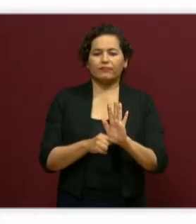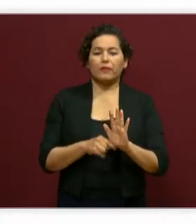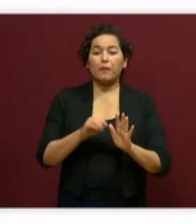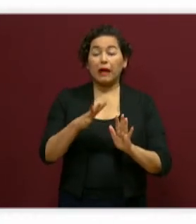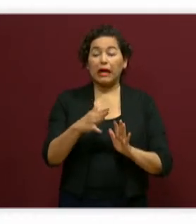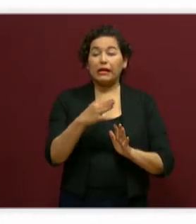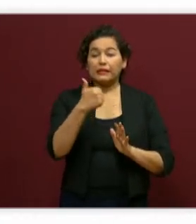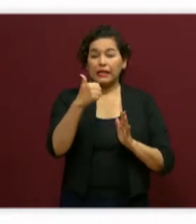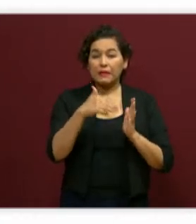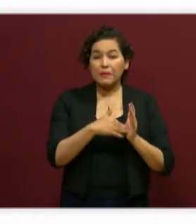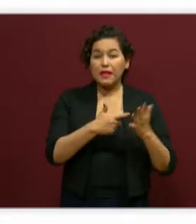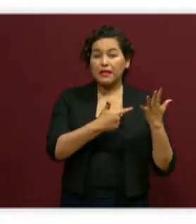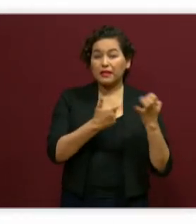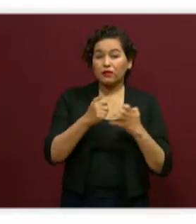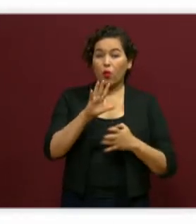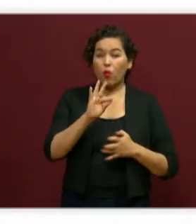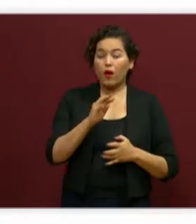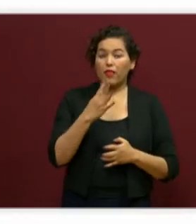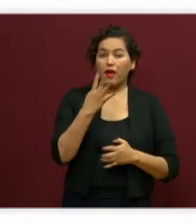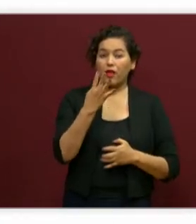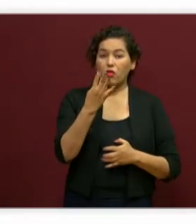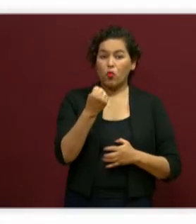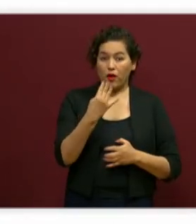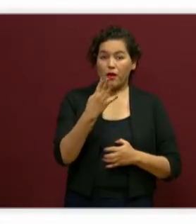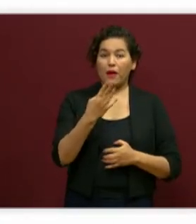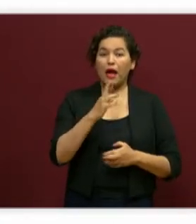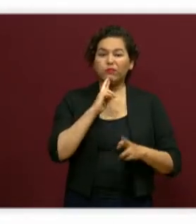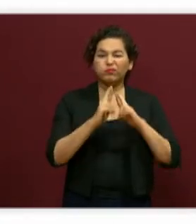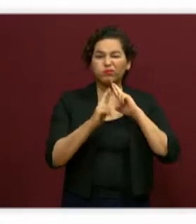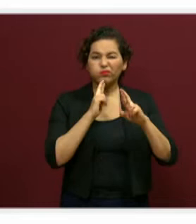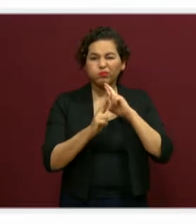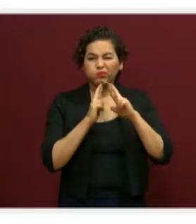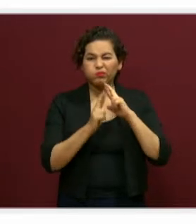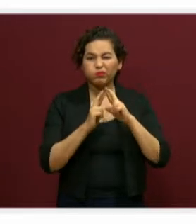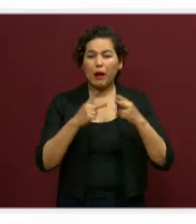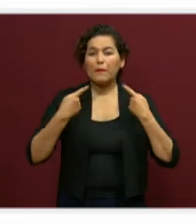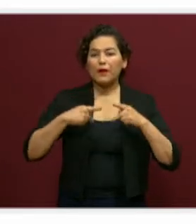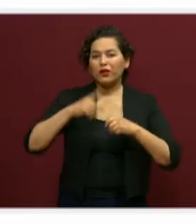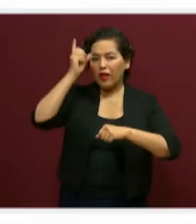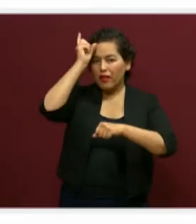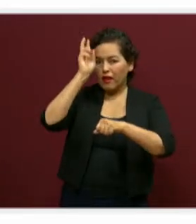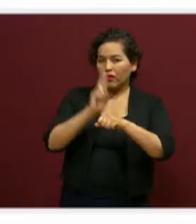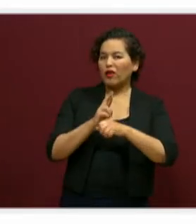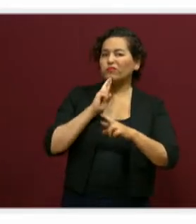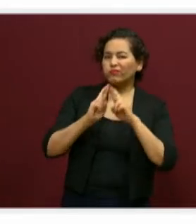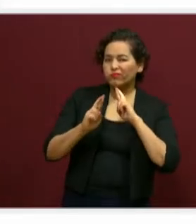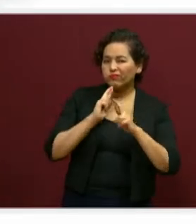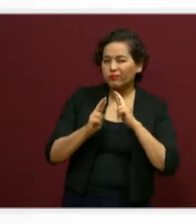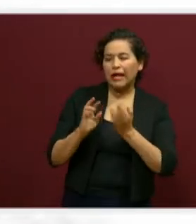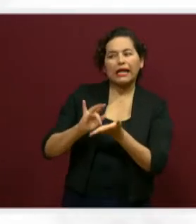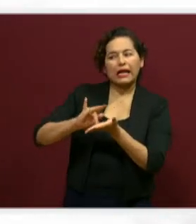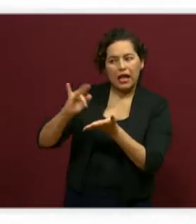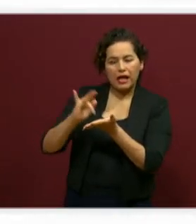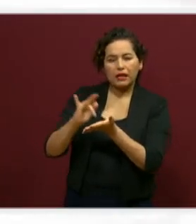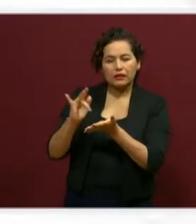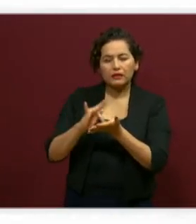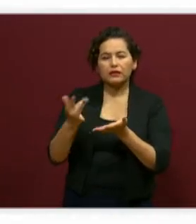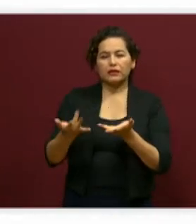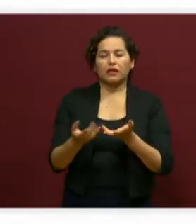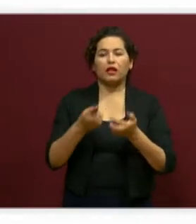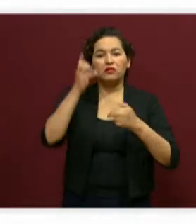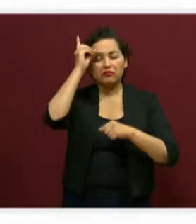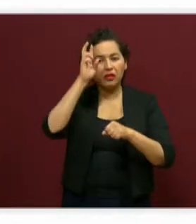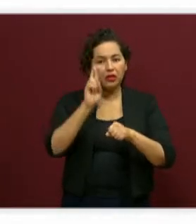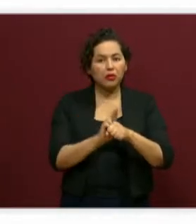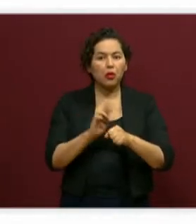,749 respuestas de los directores. Les agradezco infinitamente la atención que tuvieron en responder a estas